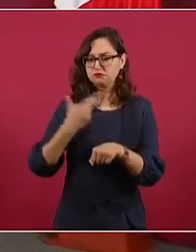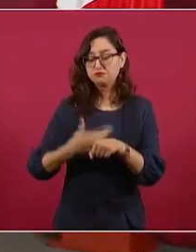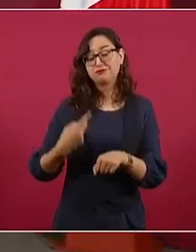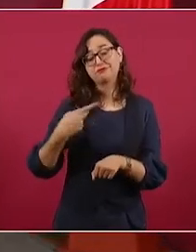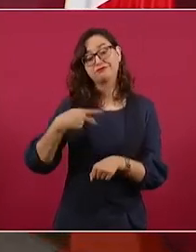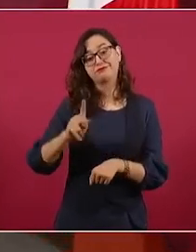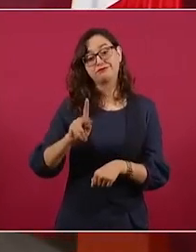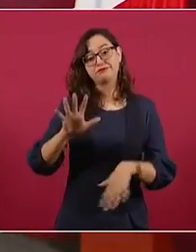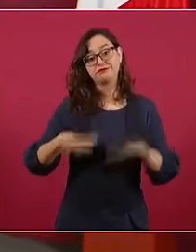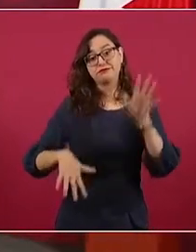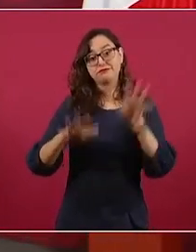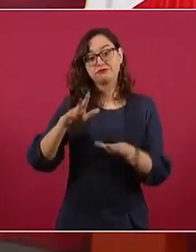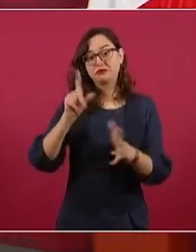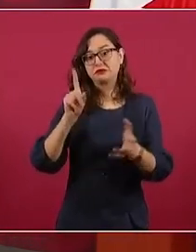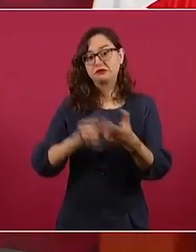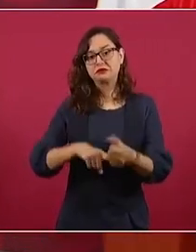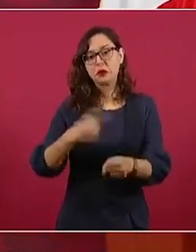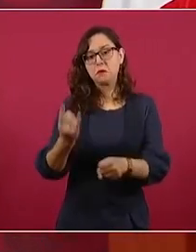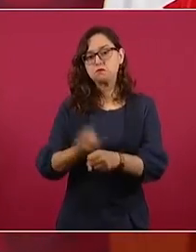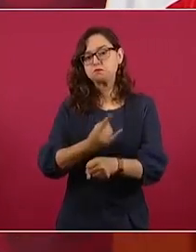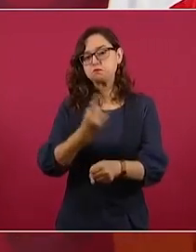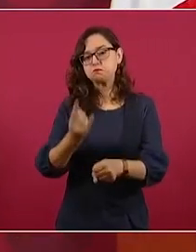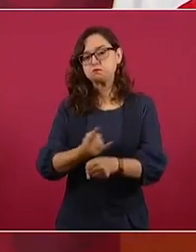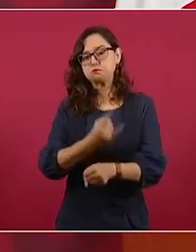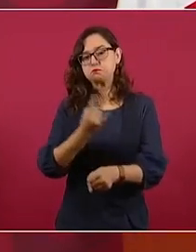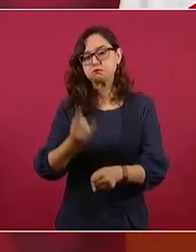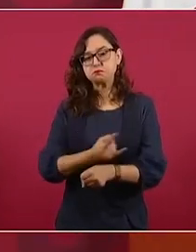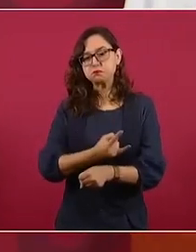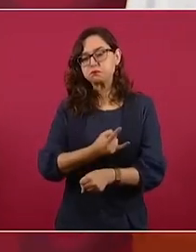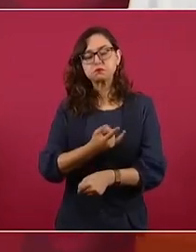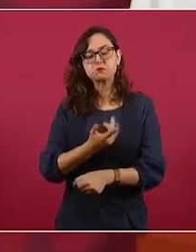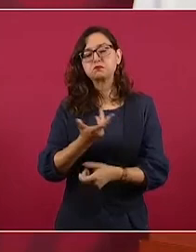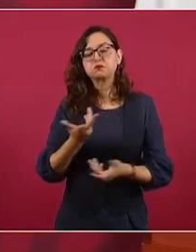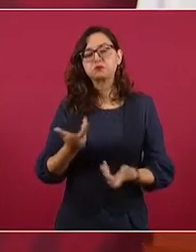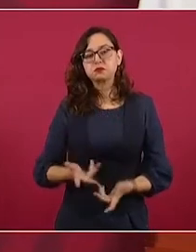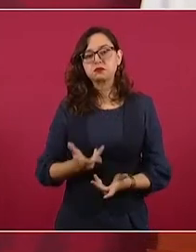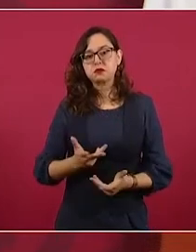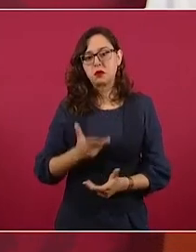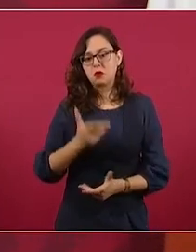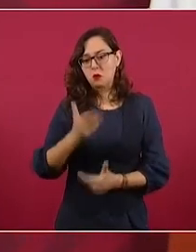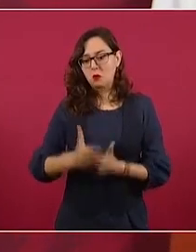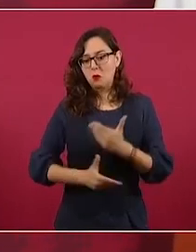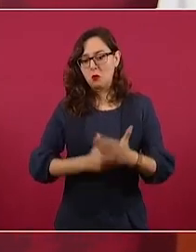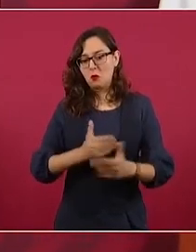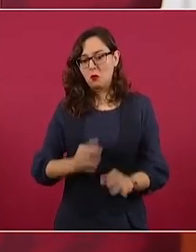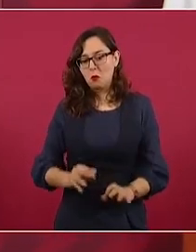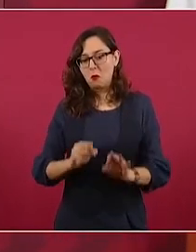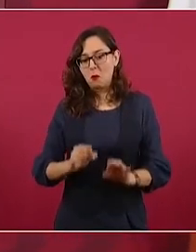cumplieron con los procedimientos,